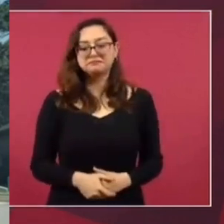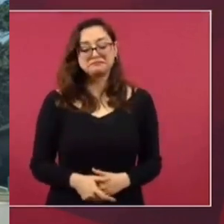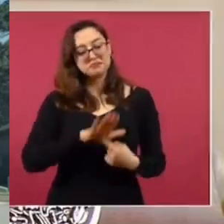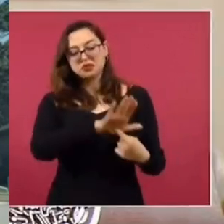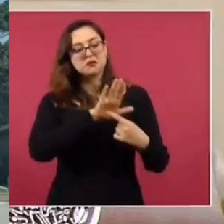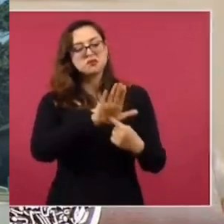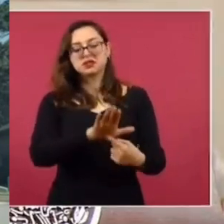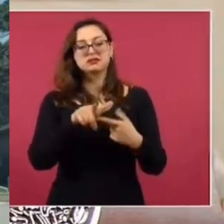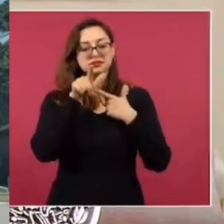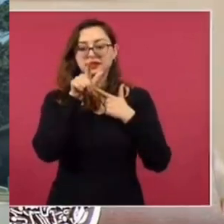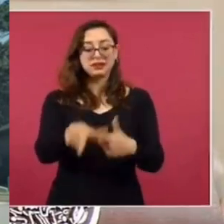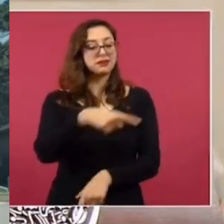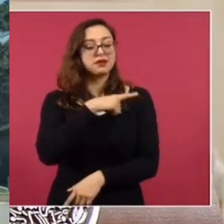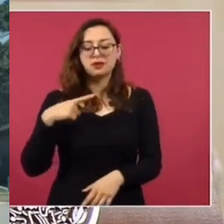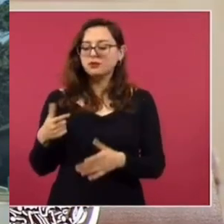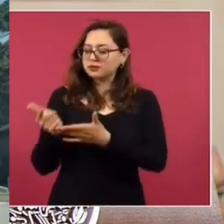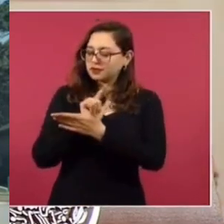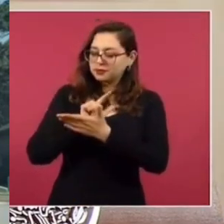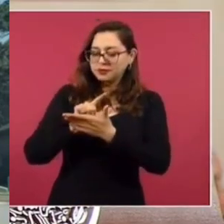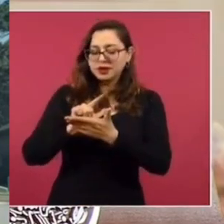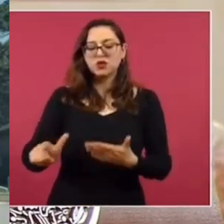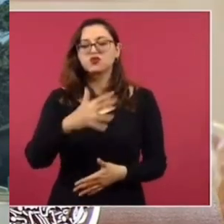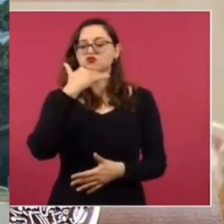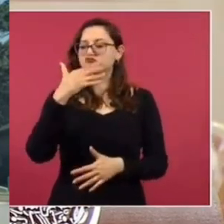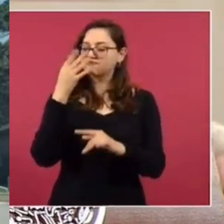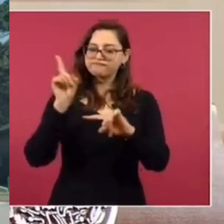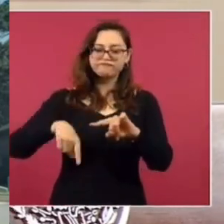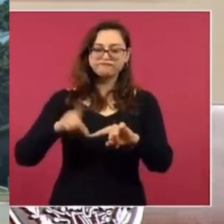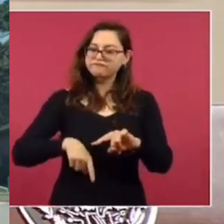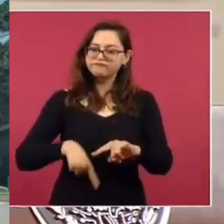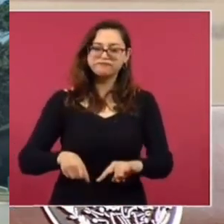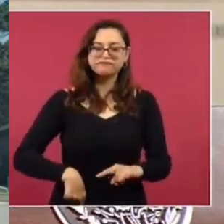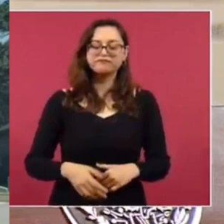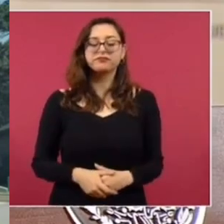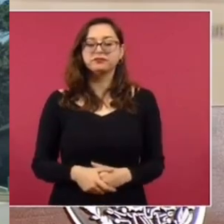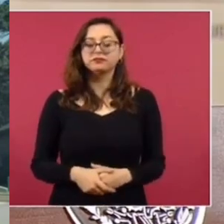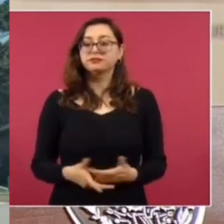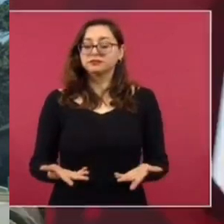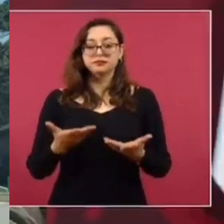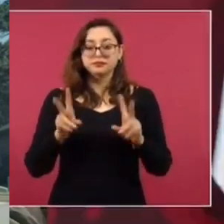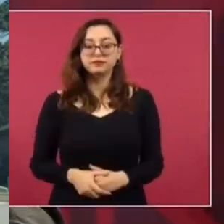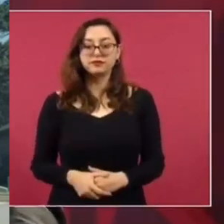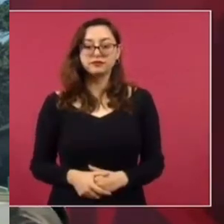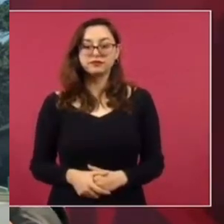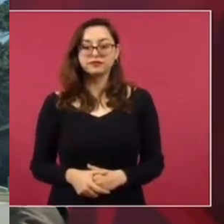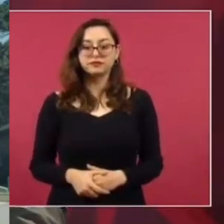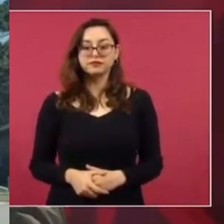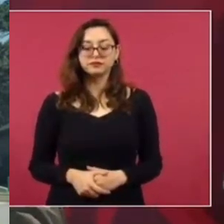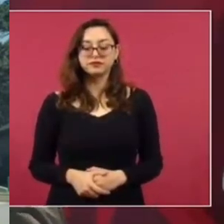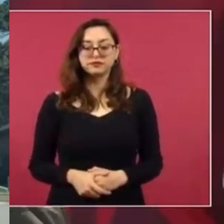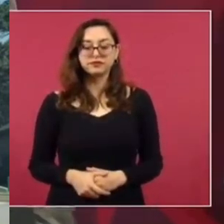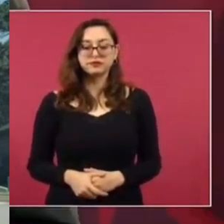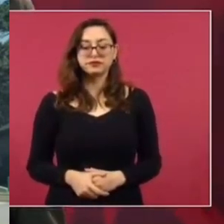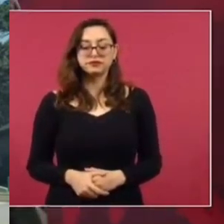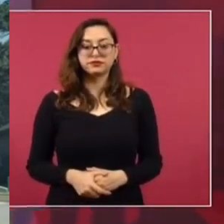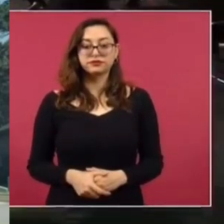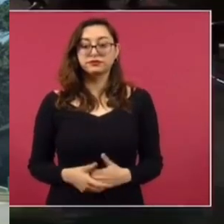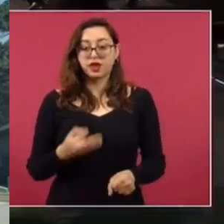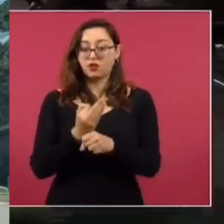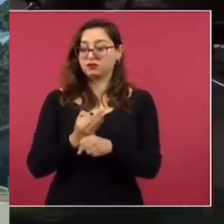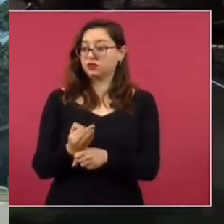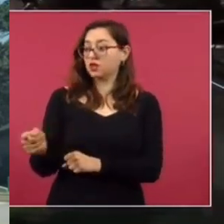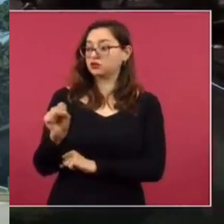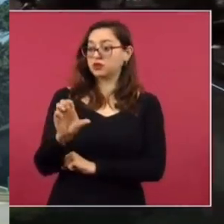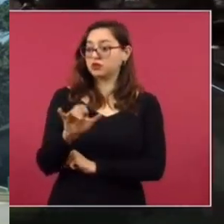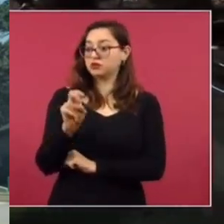Pero hay que limpiar de corrupción el país. Hay que purificar la vida pública. Y esto del Poder Judicial,